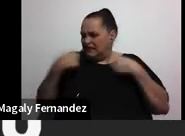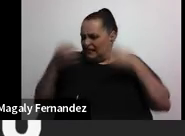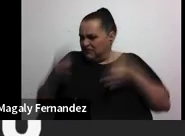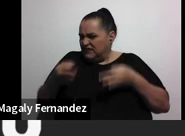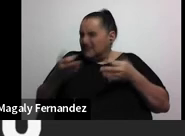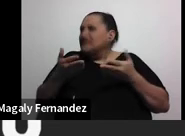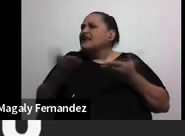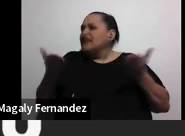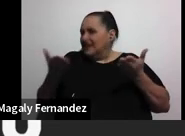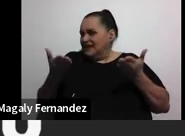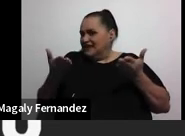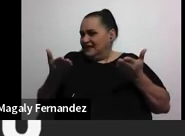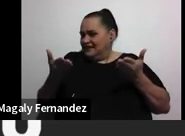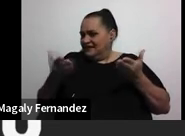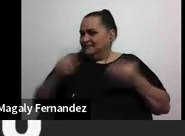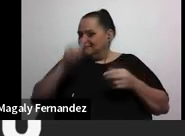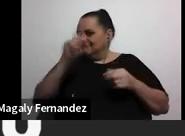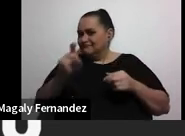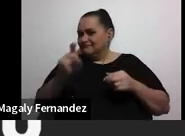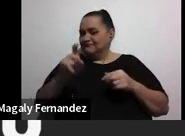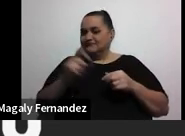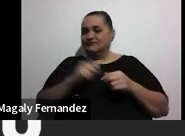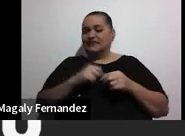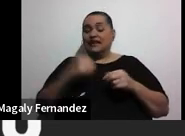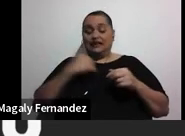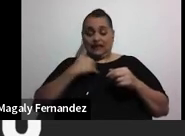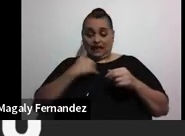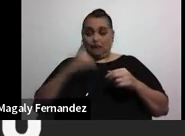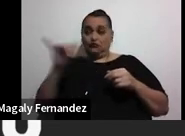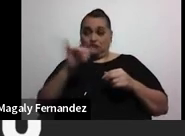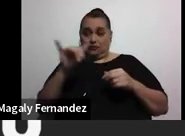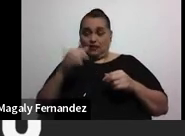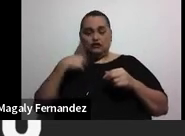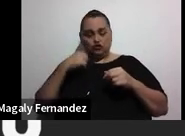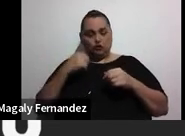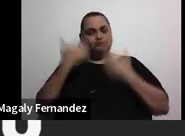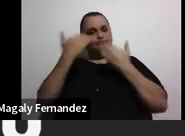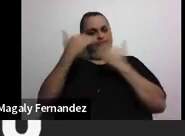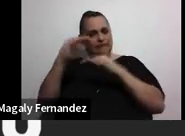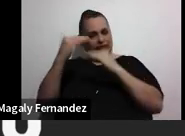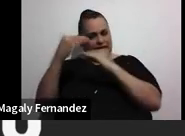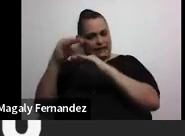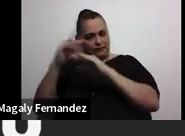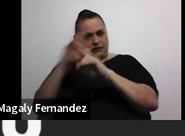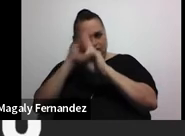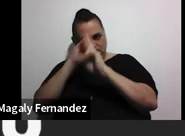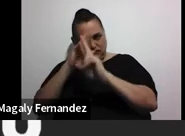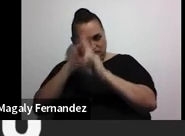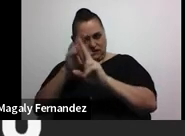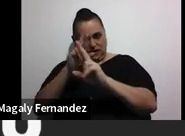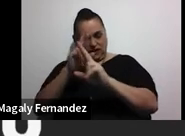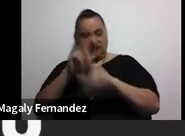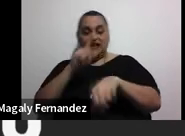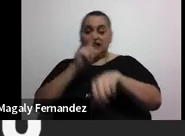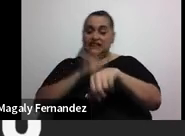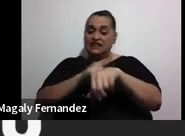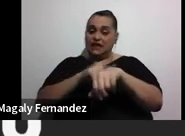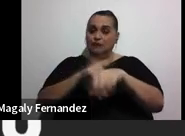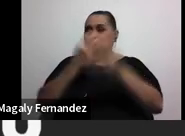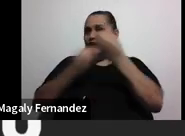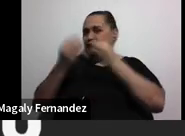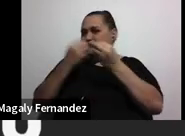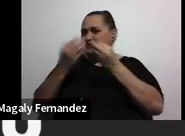en este sentido tenemos aquí también establecer límites respetar los tiempos de alimentación pasear la mascota vean que son cosas muy